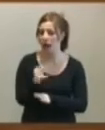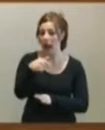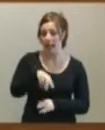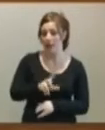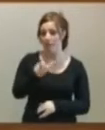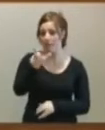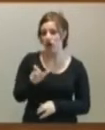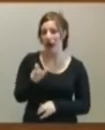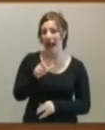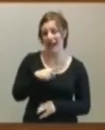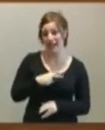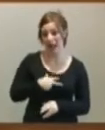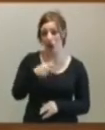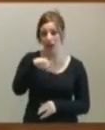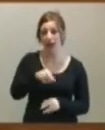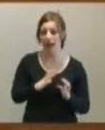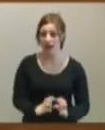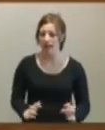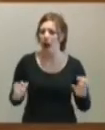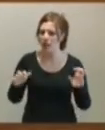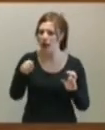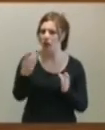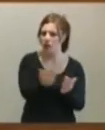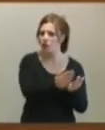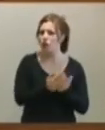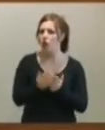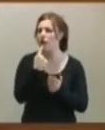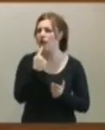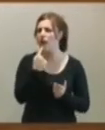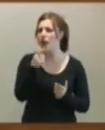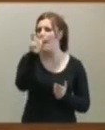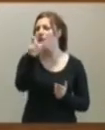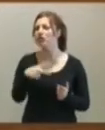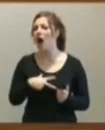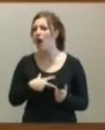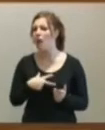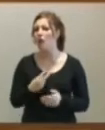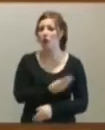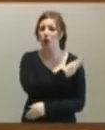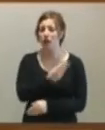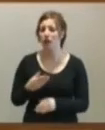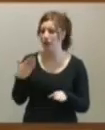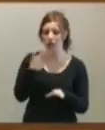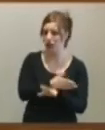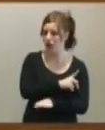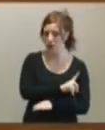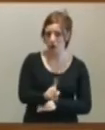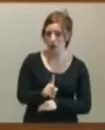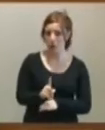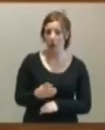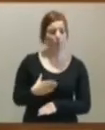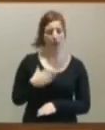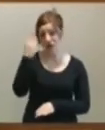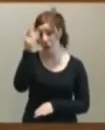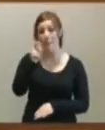Cámara. Y en la introducción a ese estudio, lo dice él, mire, un abogado no va a ir a la Procuraduría. Seguramente que un periodista tampoco.